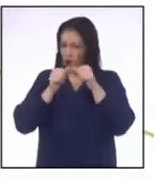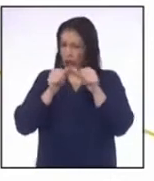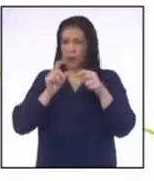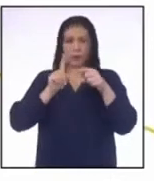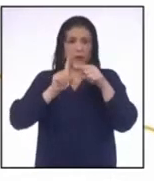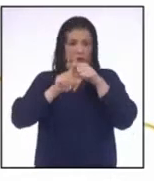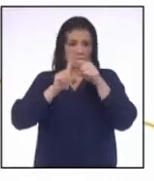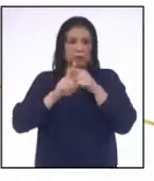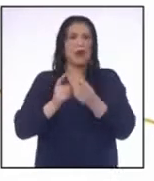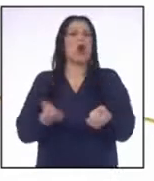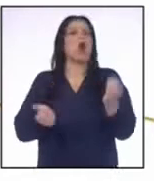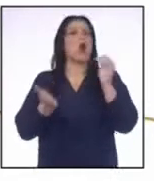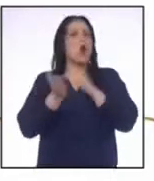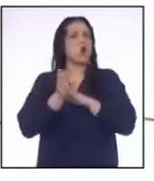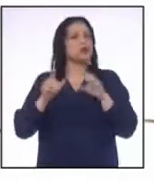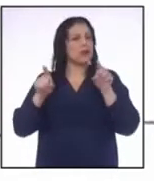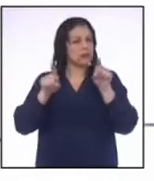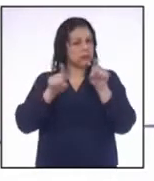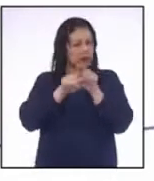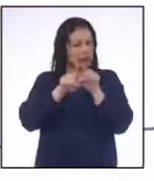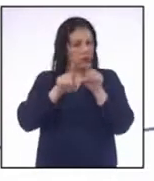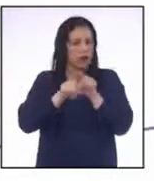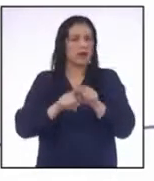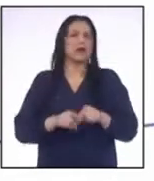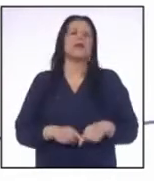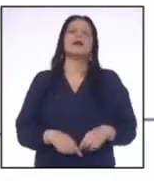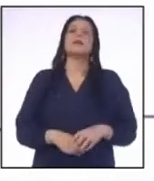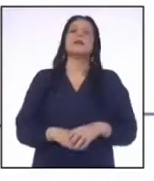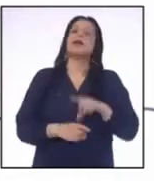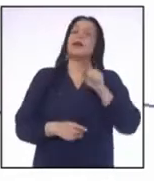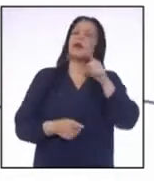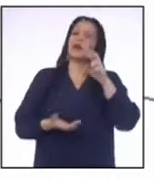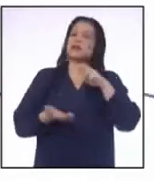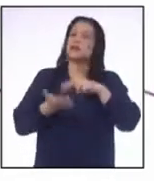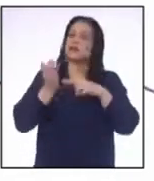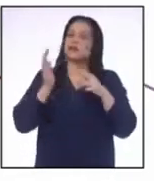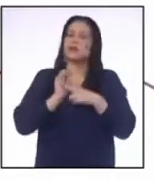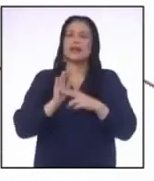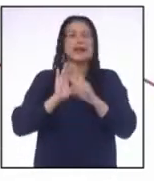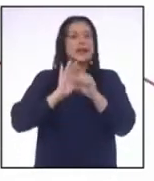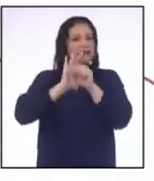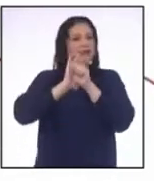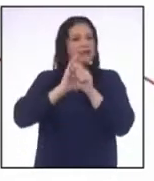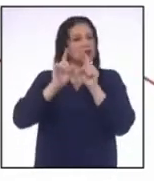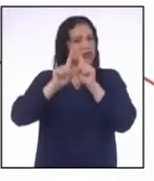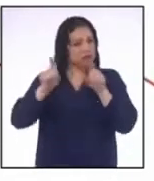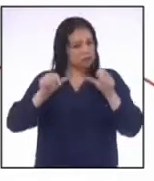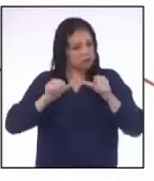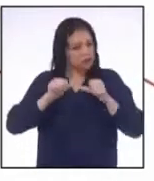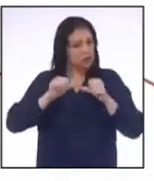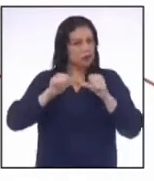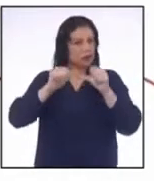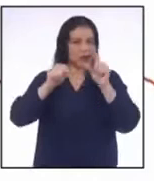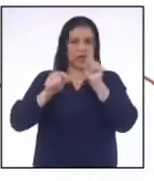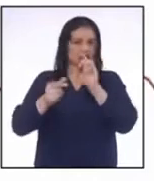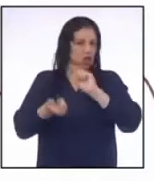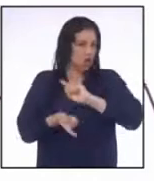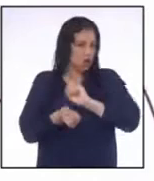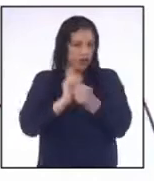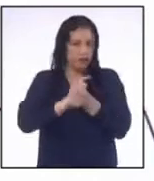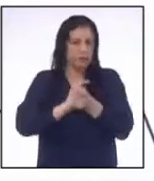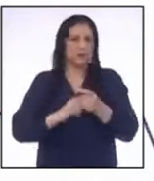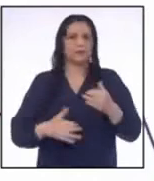obtiene otra inequación equivalente Lo que implica que el signo de desigualdad se mantiene